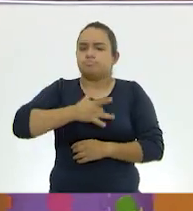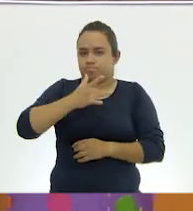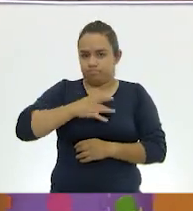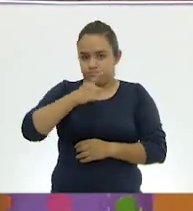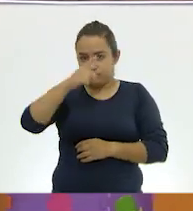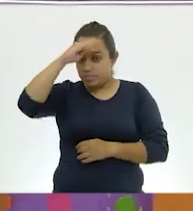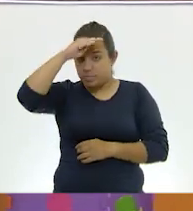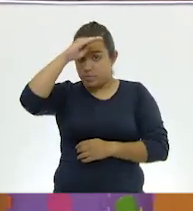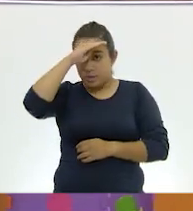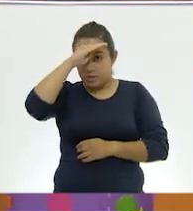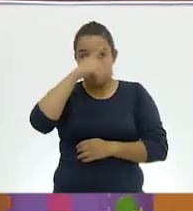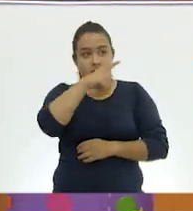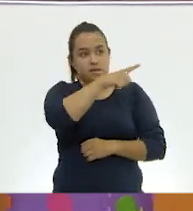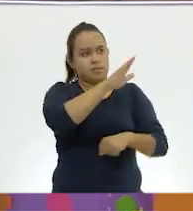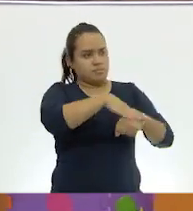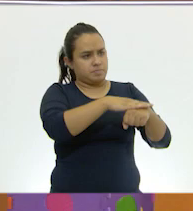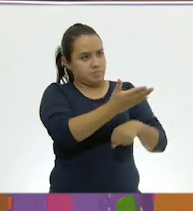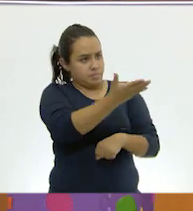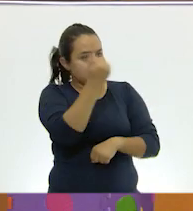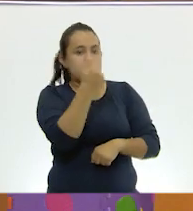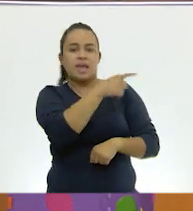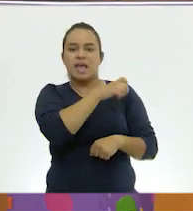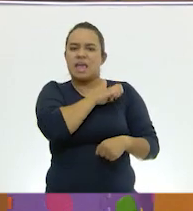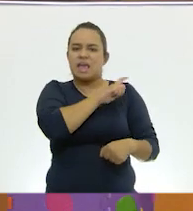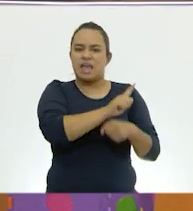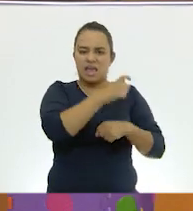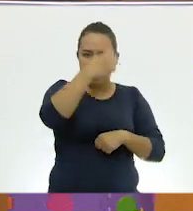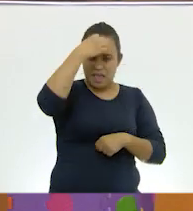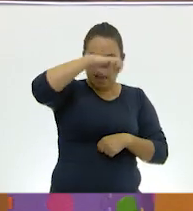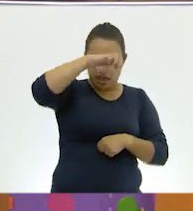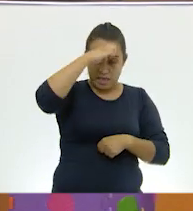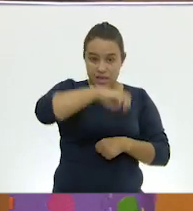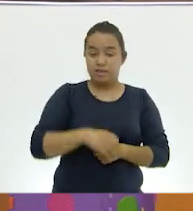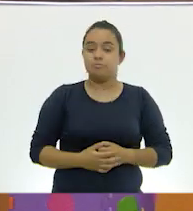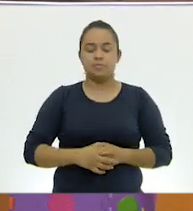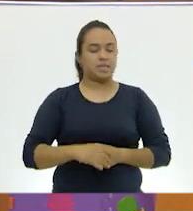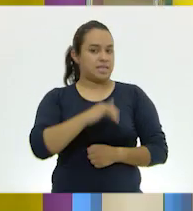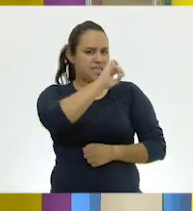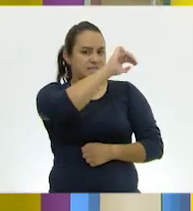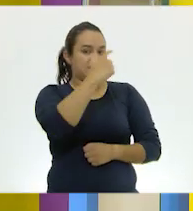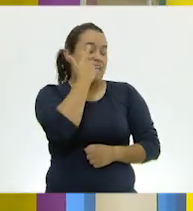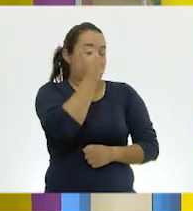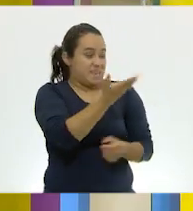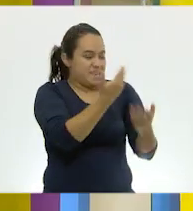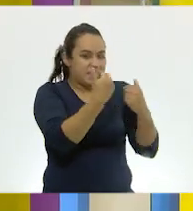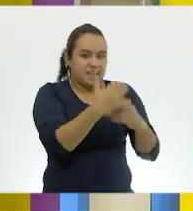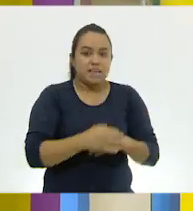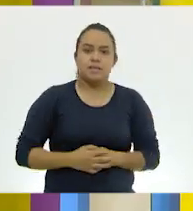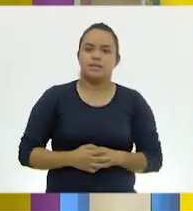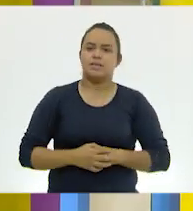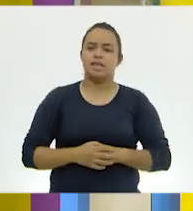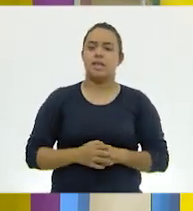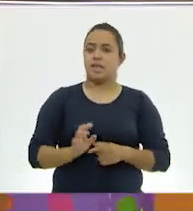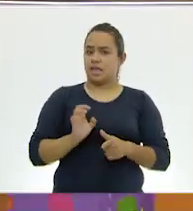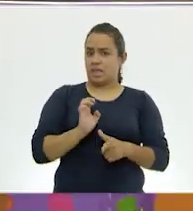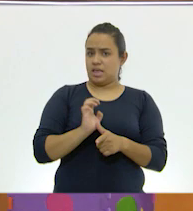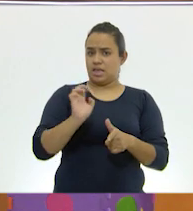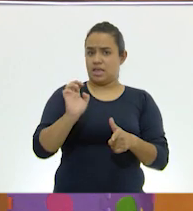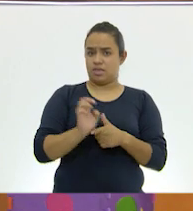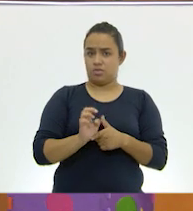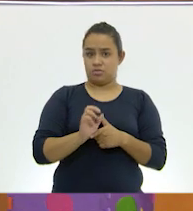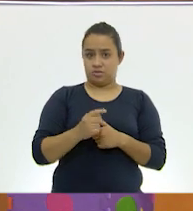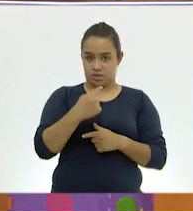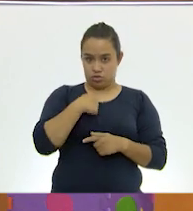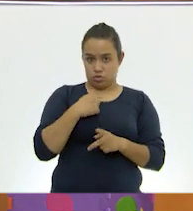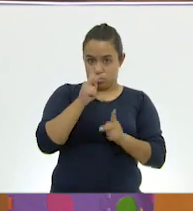llamamos a un especialista en anfibios? Me encanta la idea, sí, que pase Ruth. ¿Te parece que entonces me